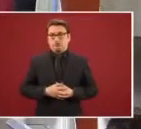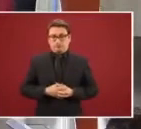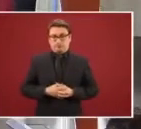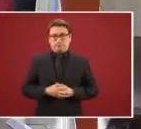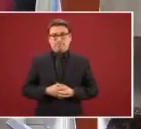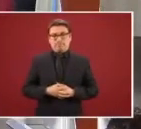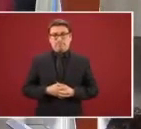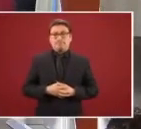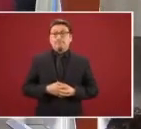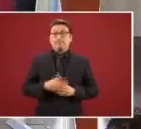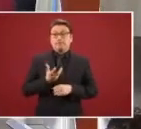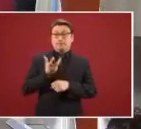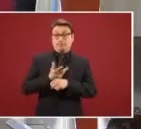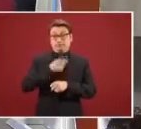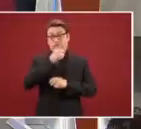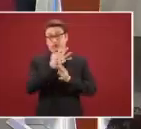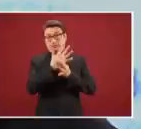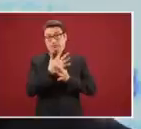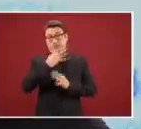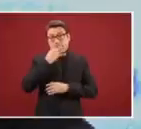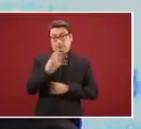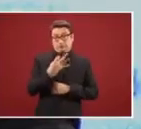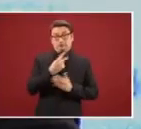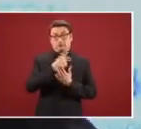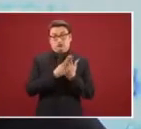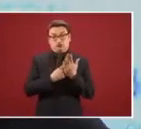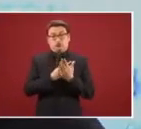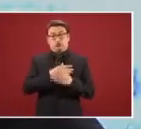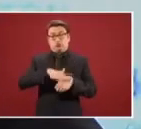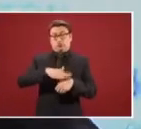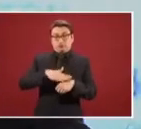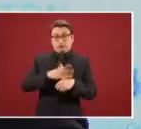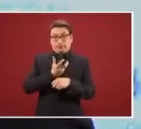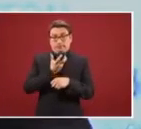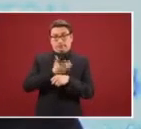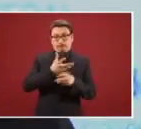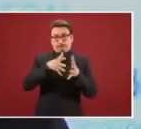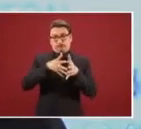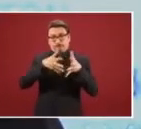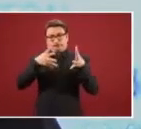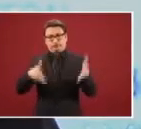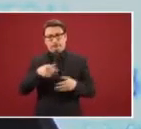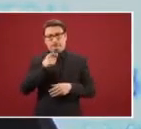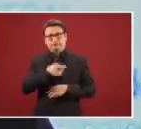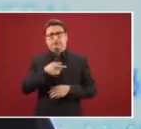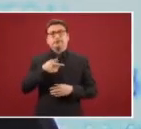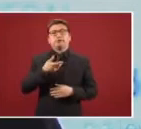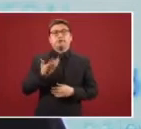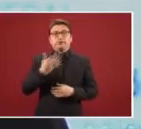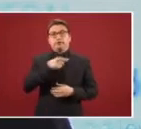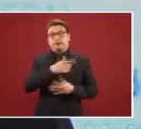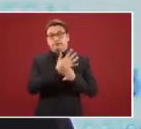Estados Unidos acaba de anunciar una iniciativa que se llama América Crece y nos han dicho que también